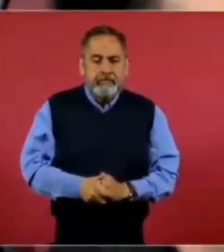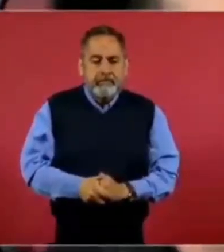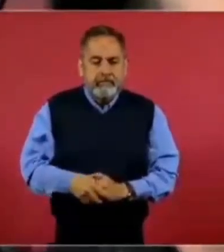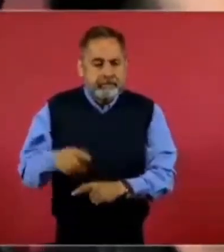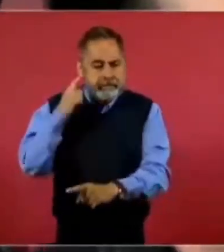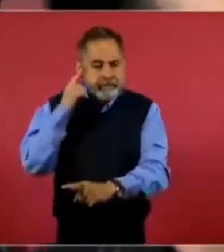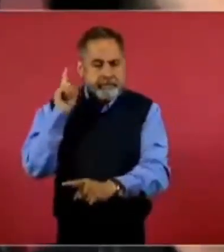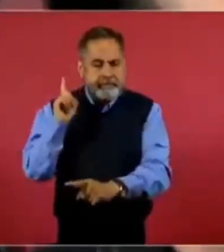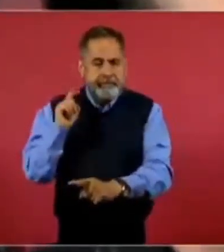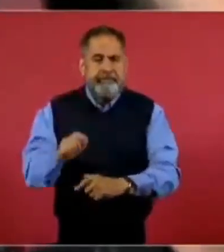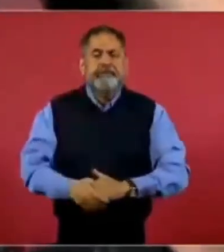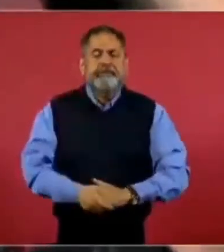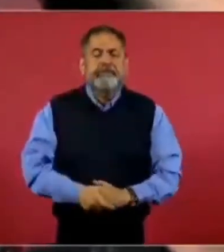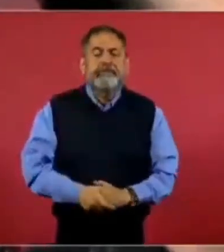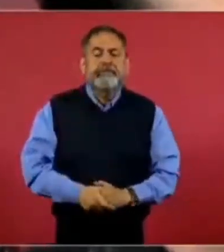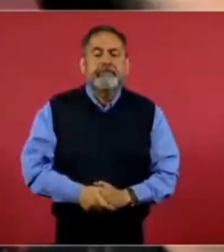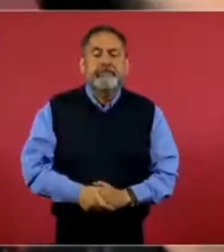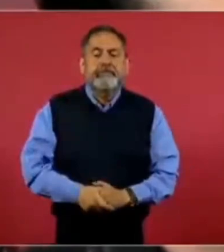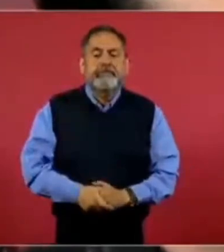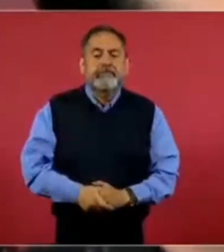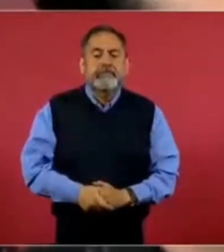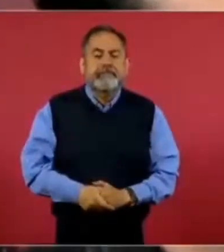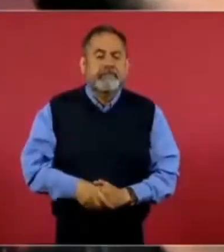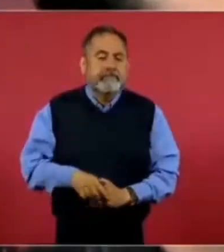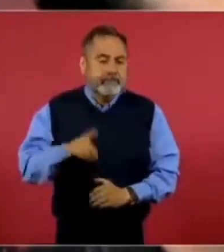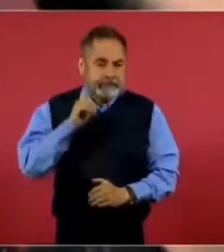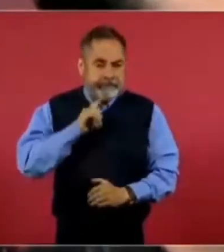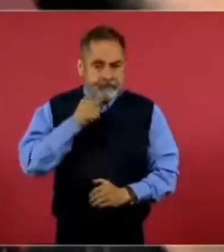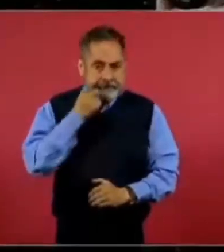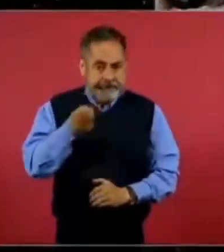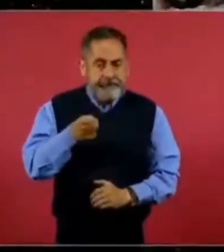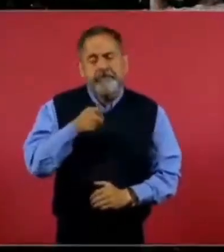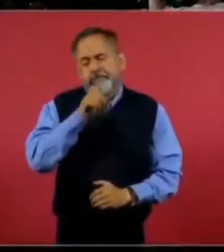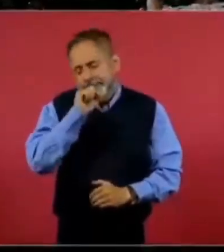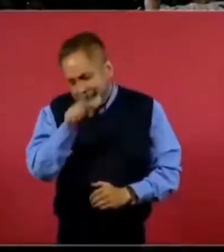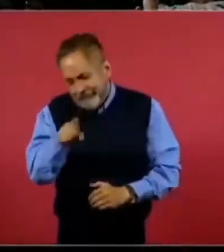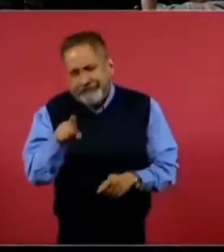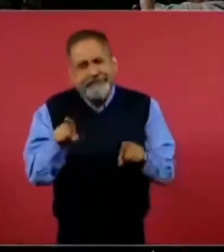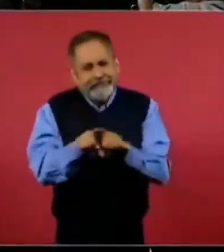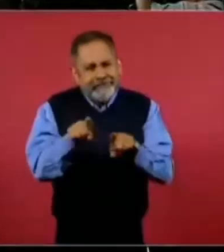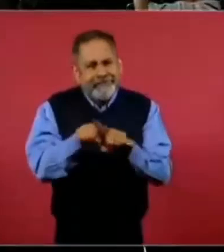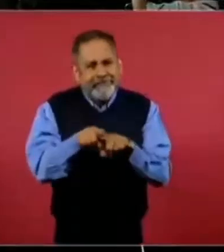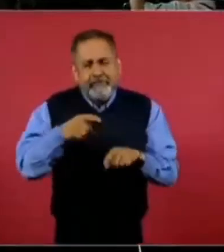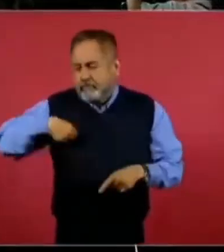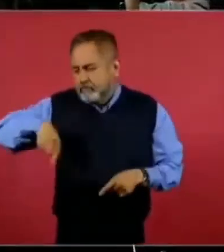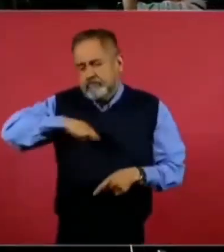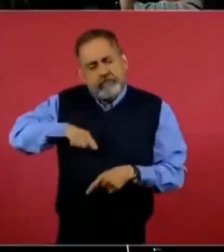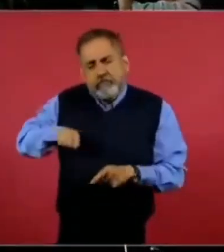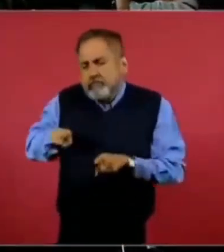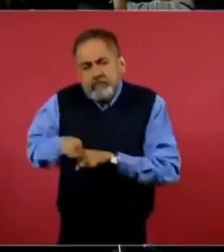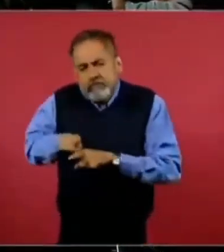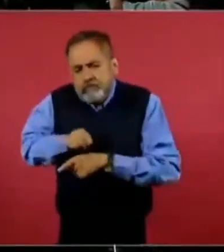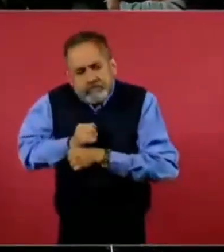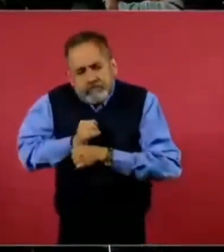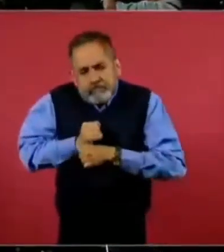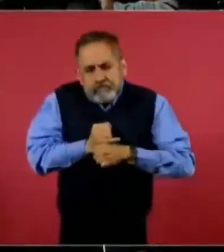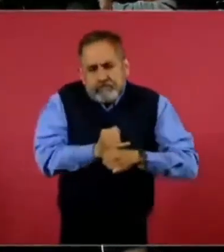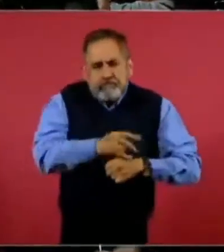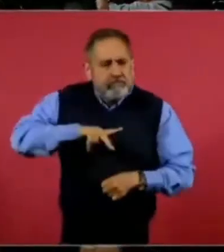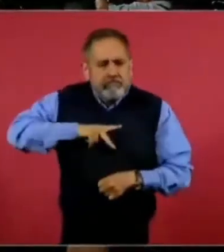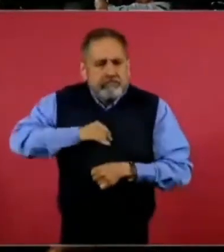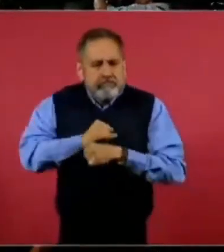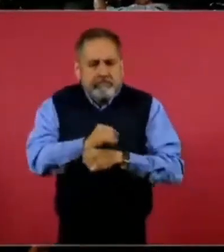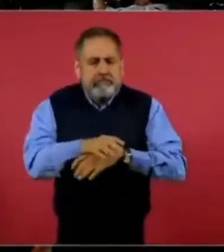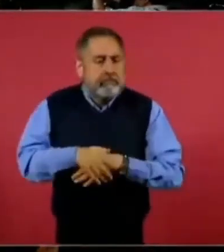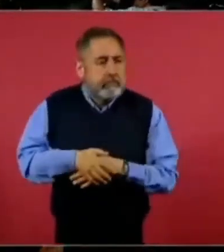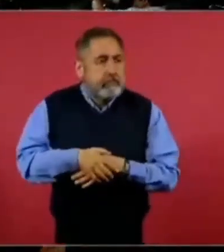que les compartiera el gobierno de Estados Unidos? Sí, pero también nosotros tenemos que hacer nuestras propias investigaciones. O sea, no